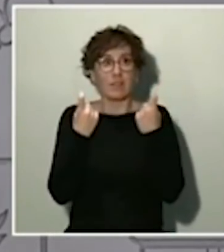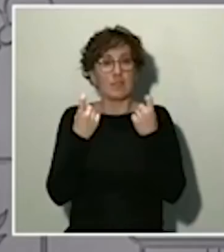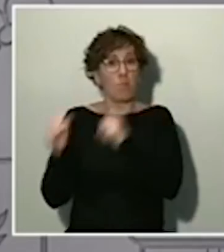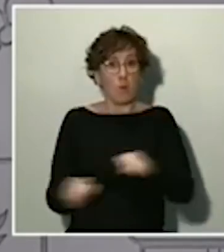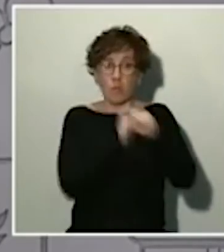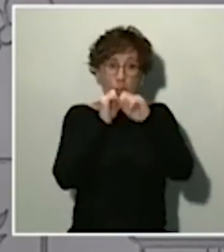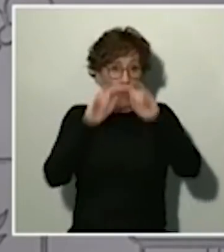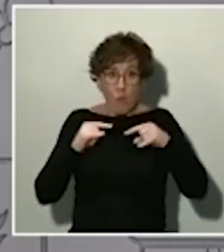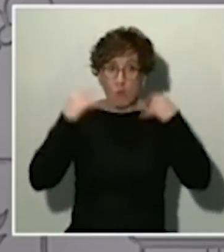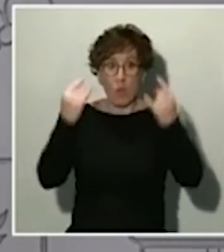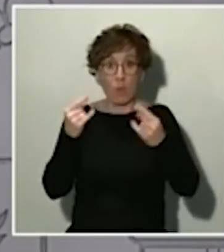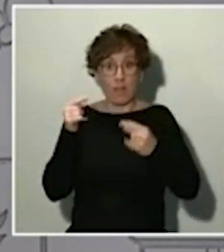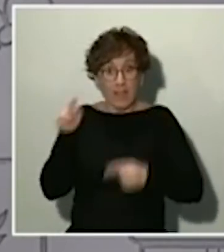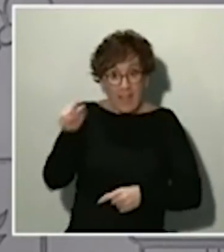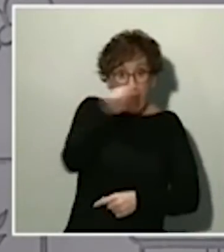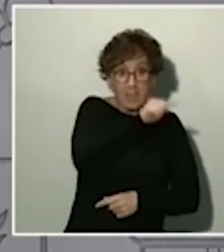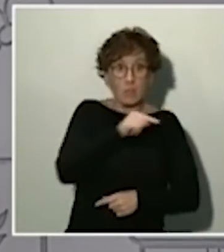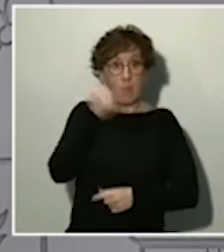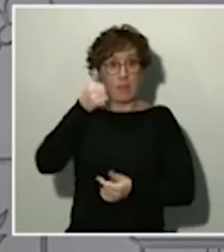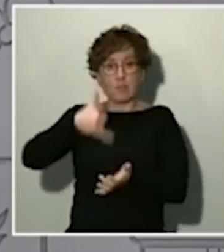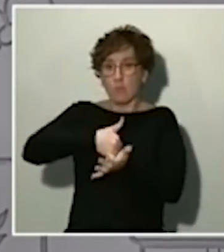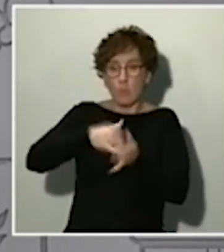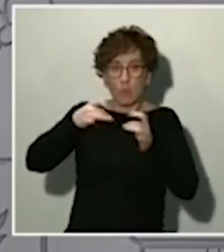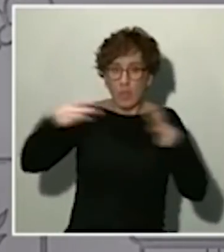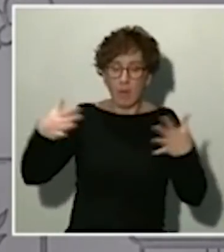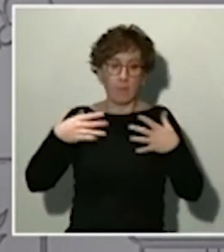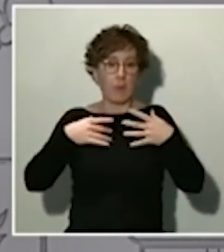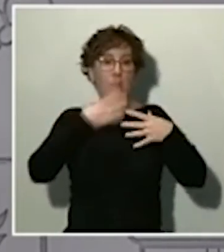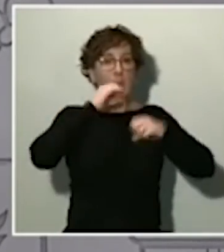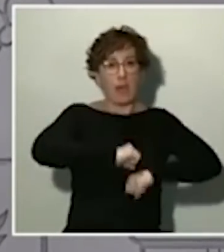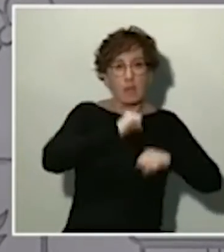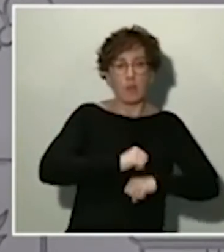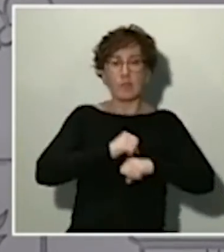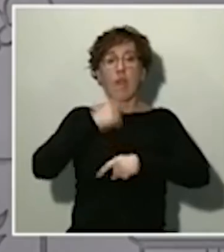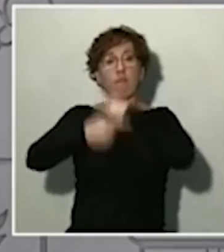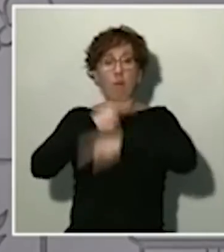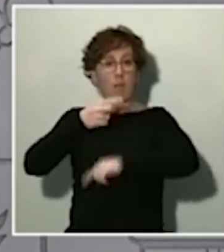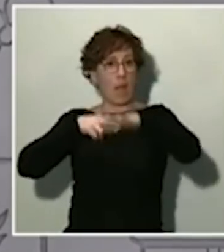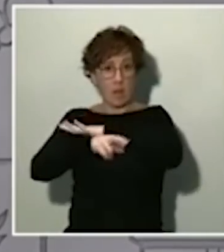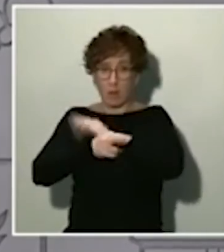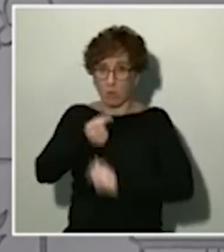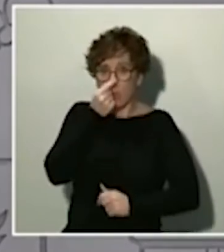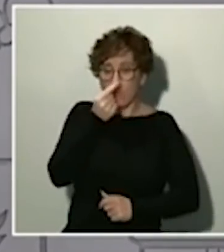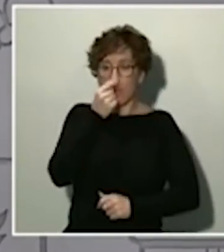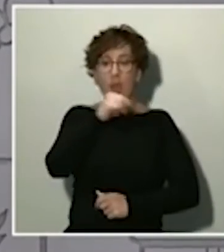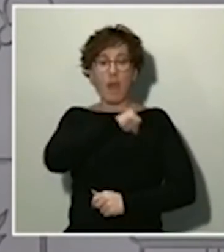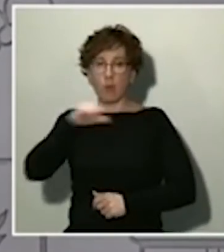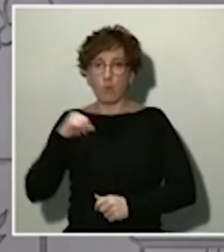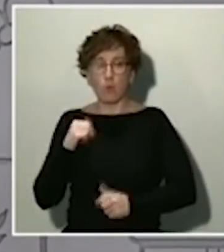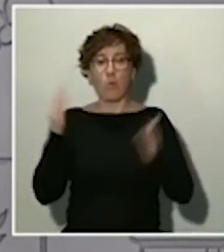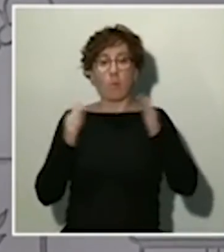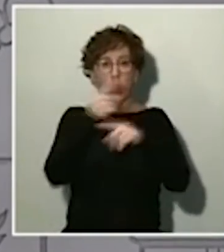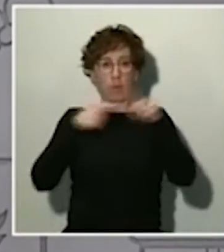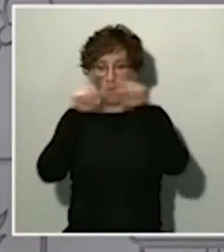A ellos, a los más vulnerables, a los mayores, a las familias con menos recursos, a los autónomos, a los pequeños empresarios, a los trabajadores, en